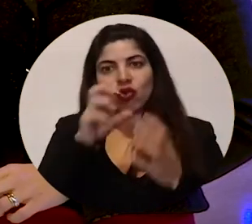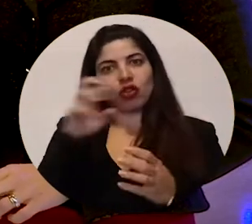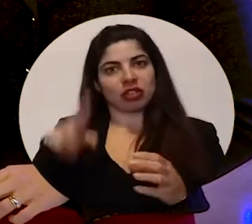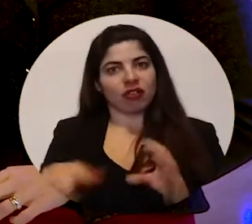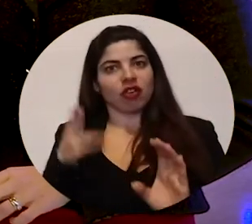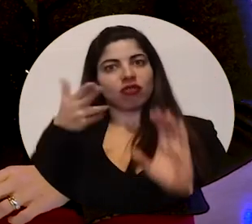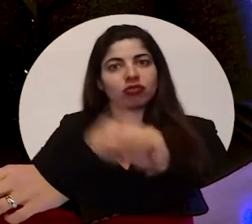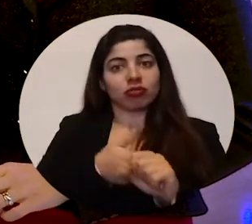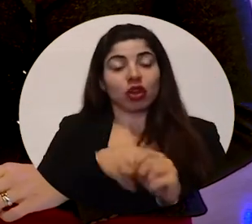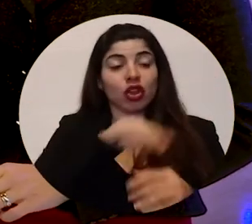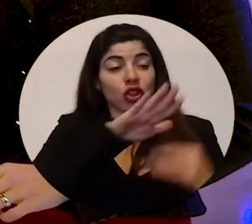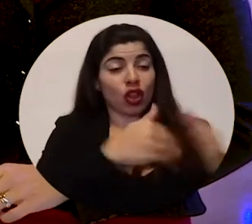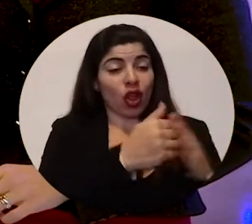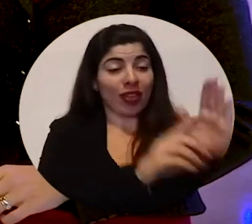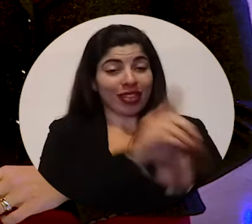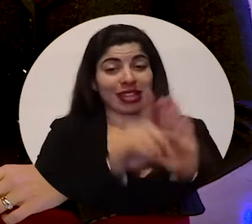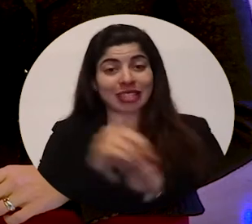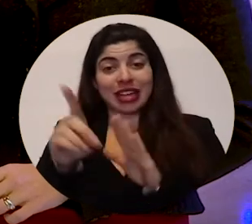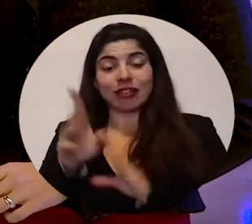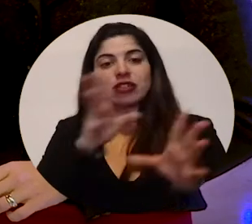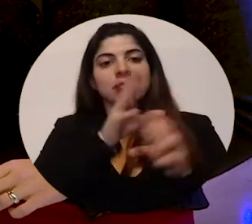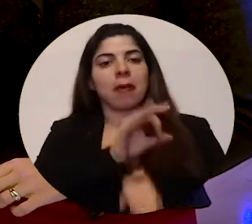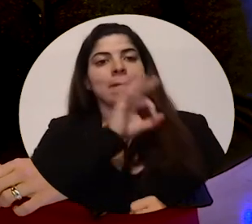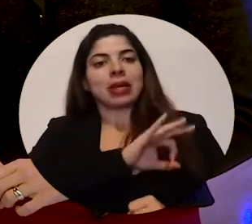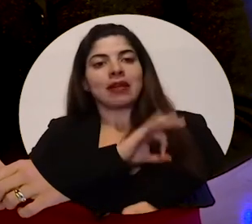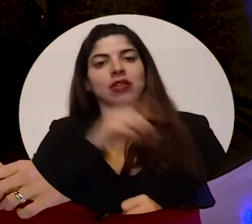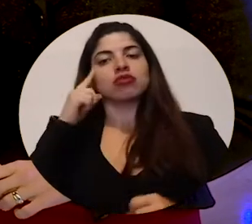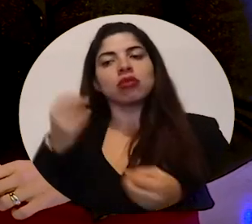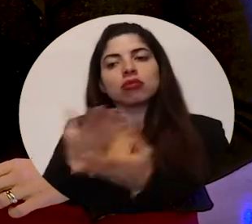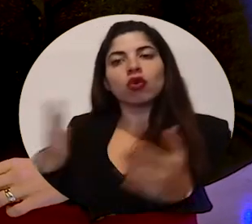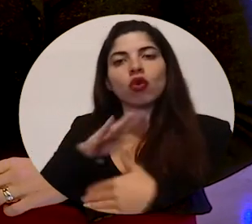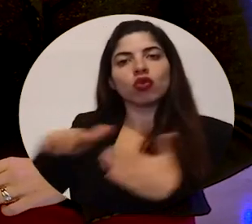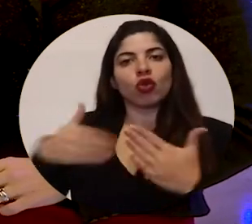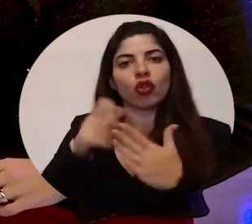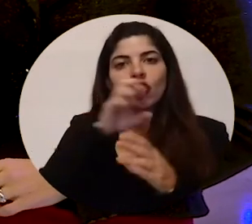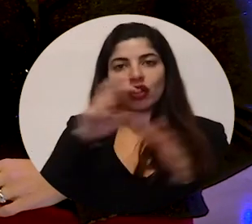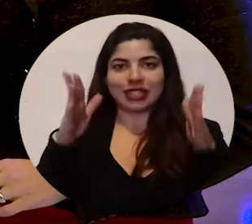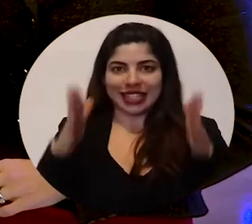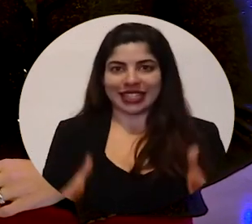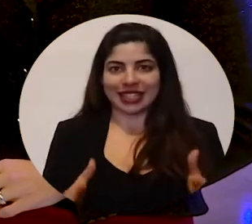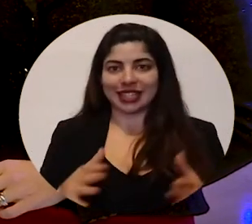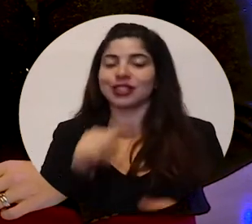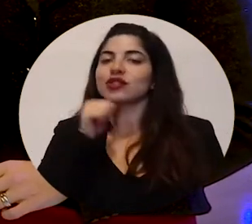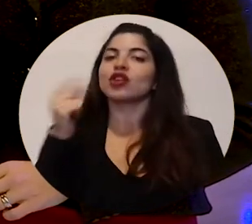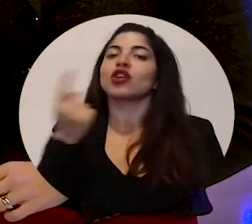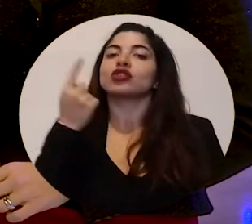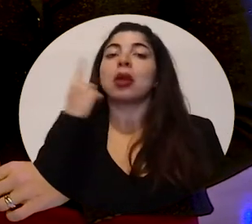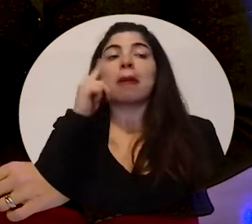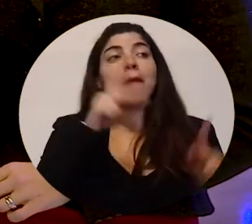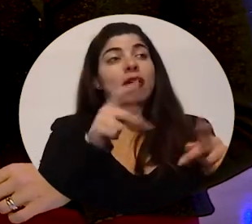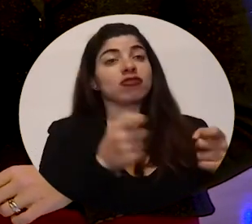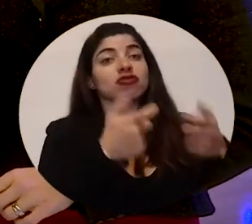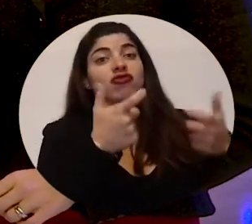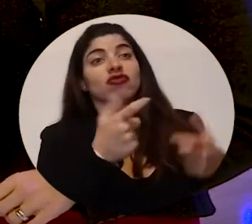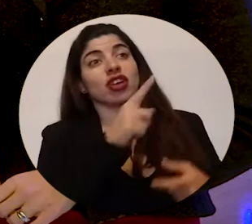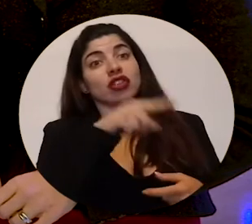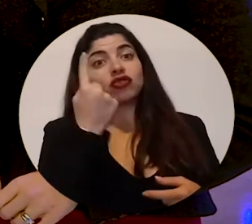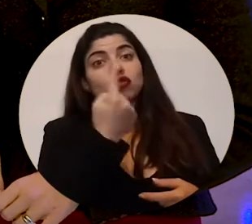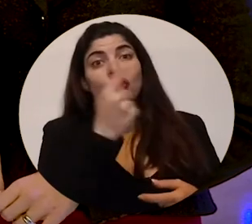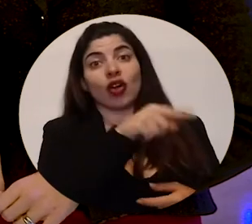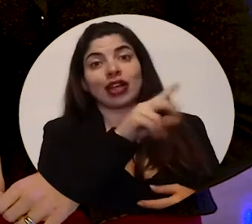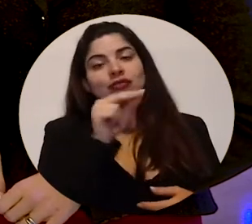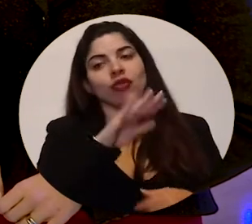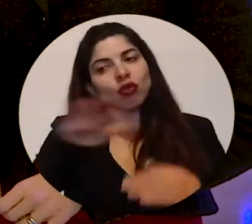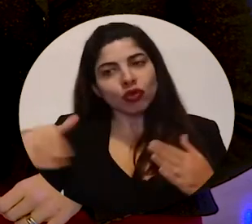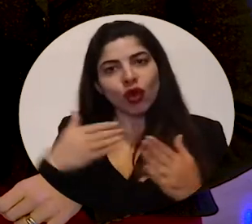beneficios de esos desarrollos sean para todas y todos los costarricenses y no solo para el sector que tiene mayor capacidad adquisitiva. Por eso estamos